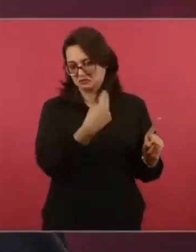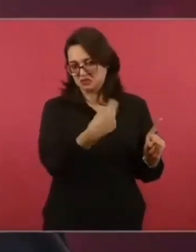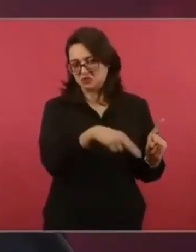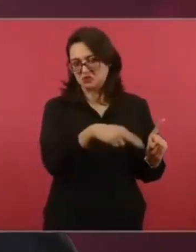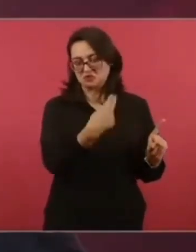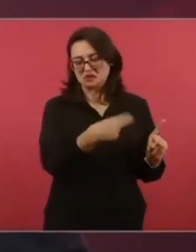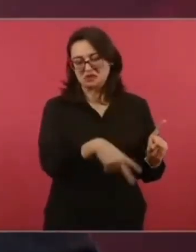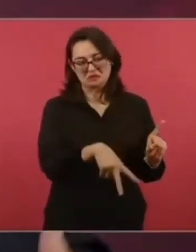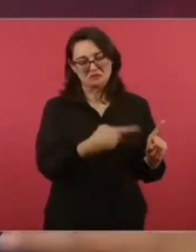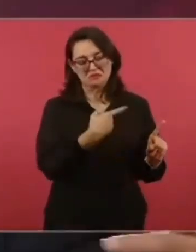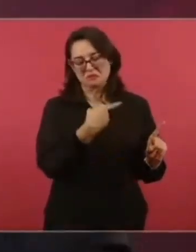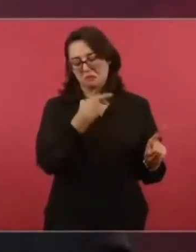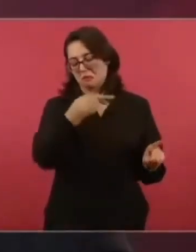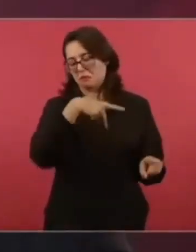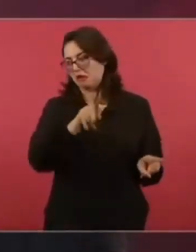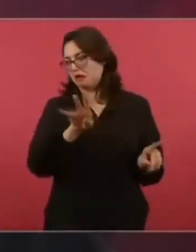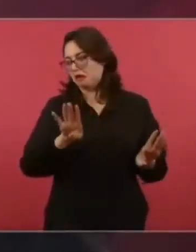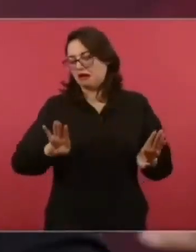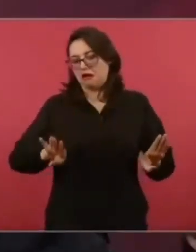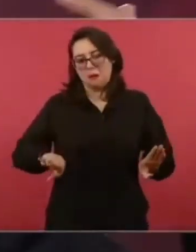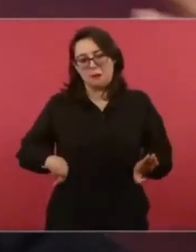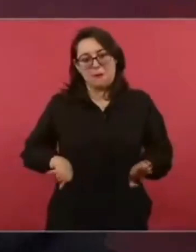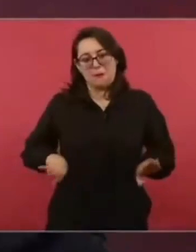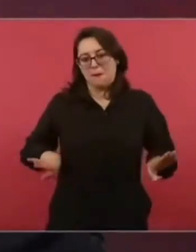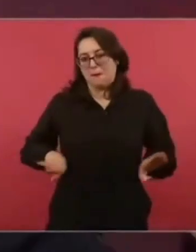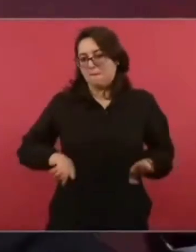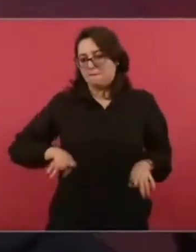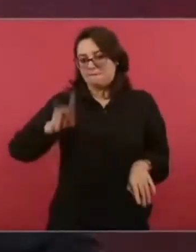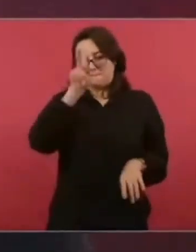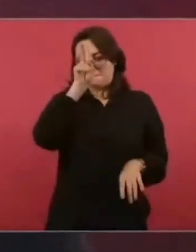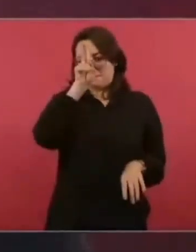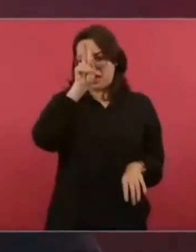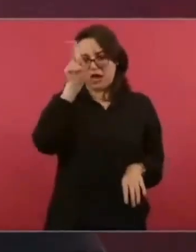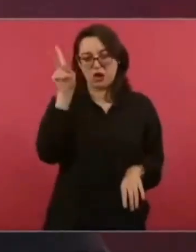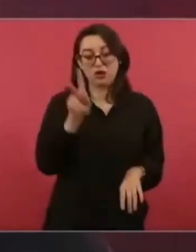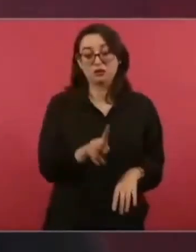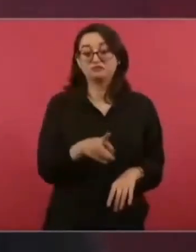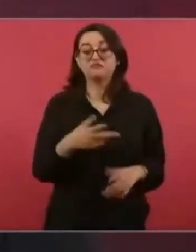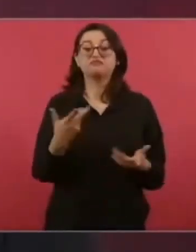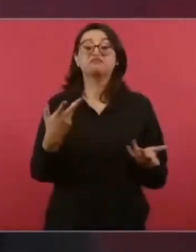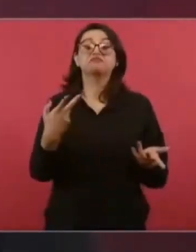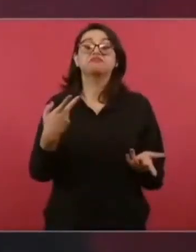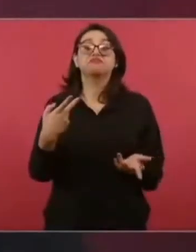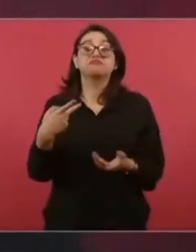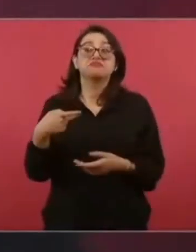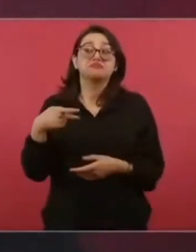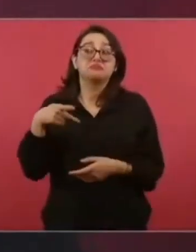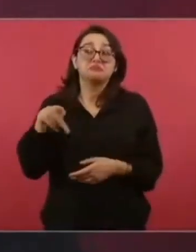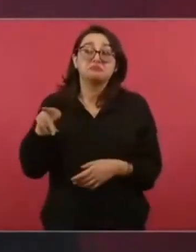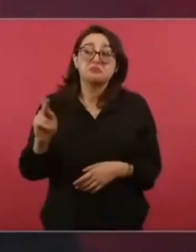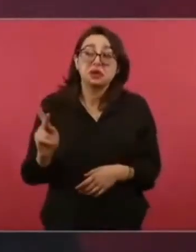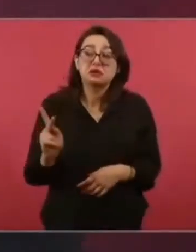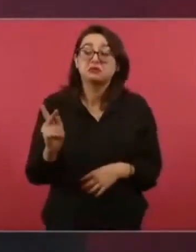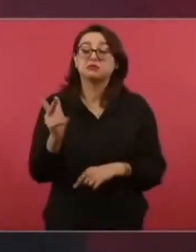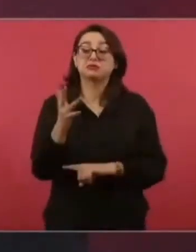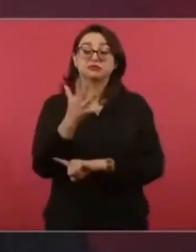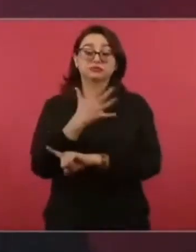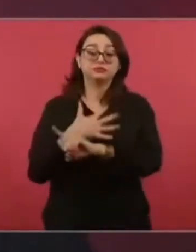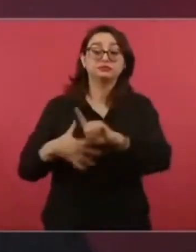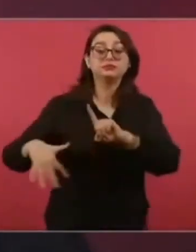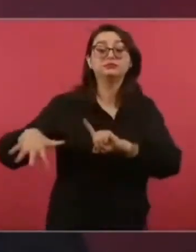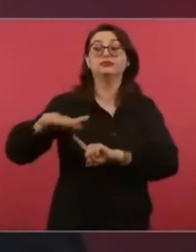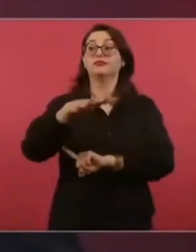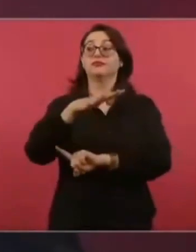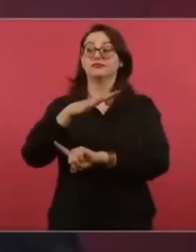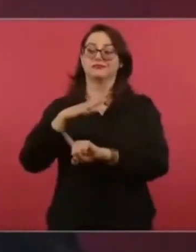Entonces, ya no es lo mismo. Ya son otras condiciones y no